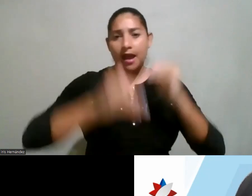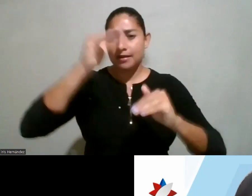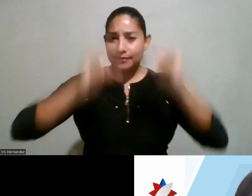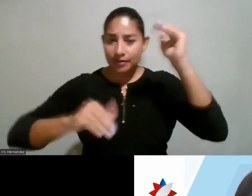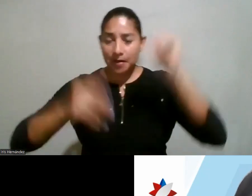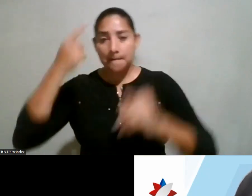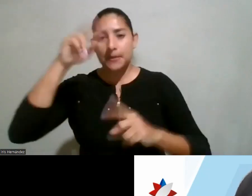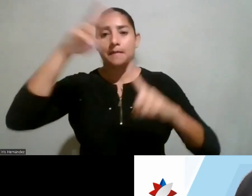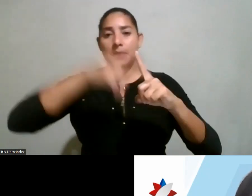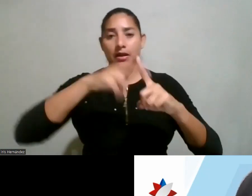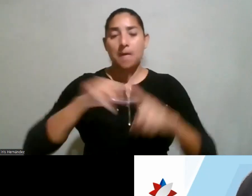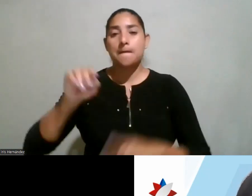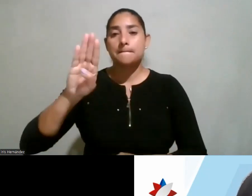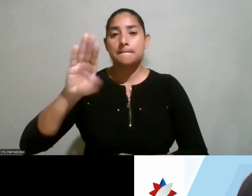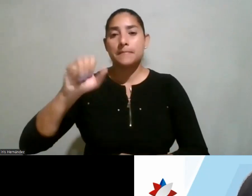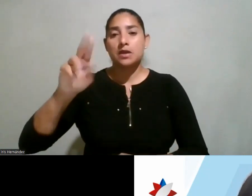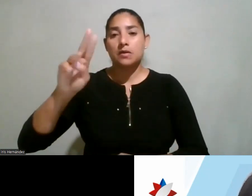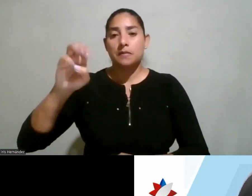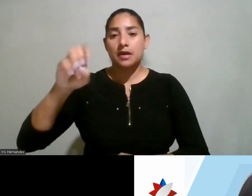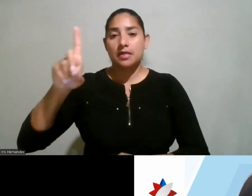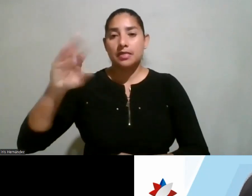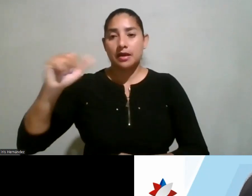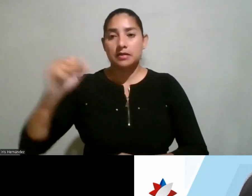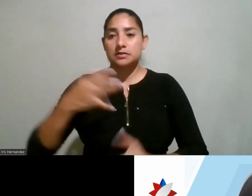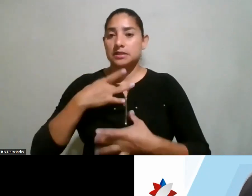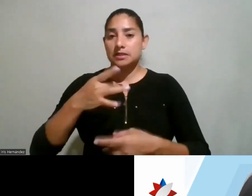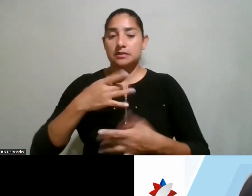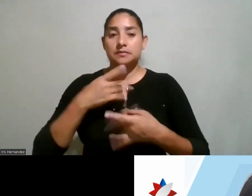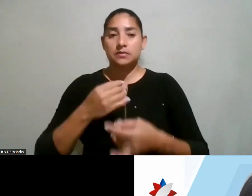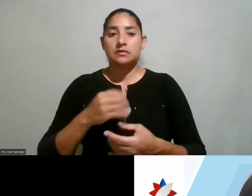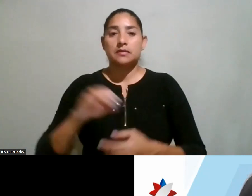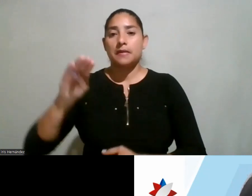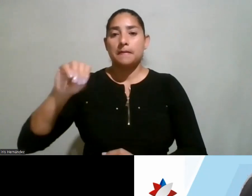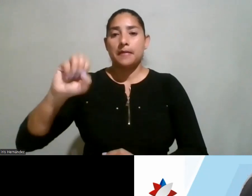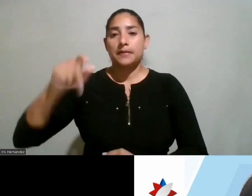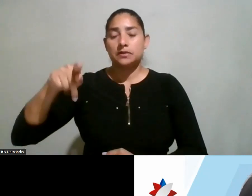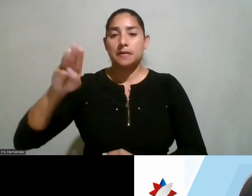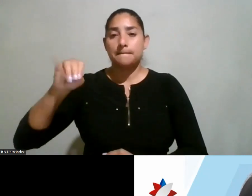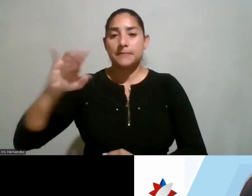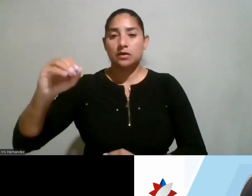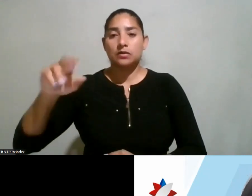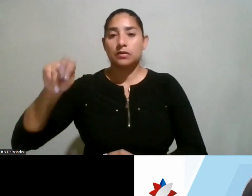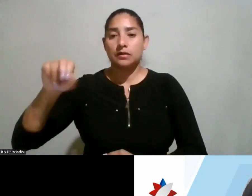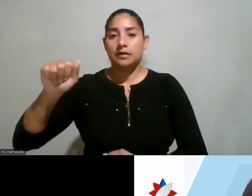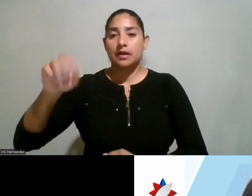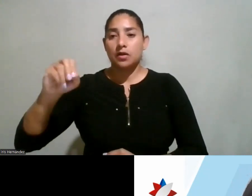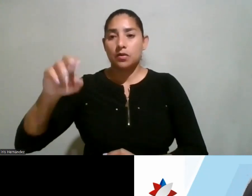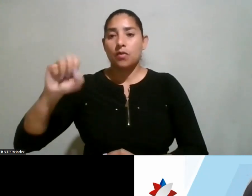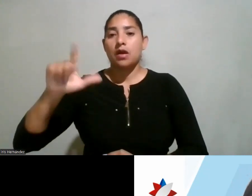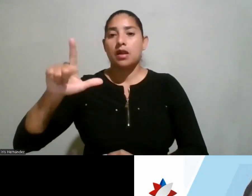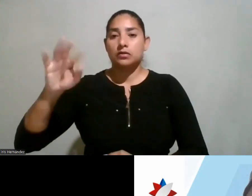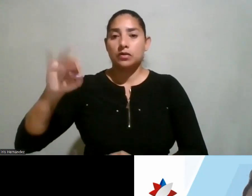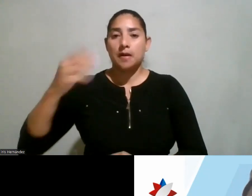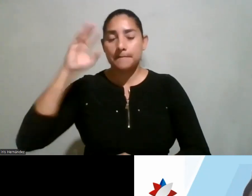aplicaciones biomédicas. Sus intereses de investigación son MEMS, micro y nanoelectrónica para aplicaciones